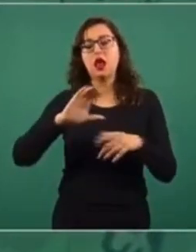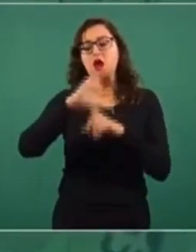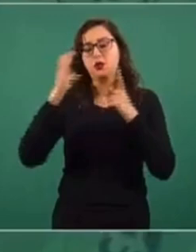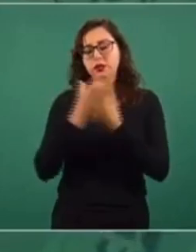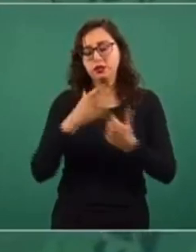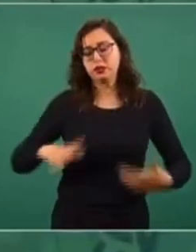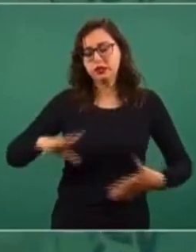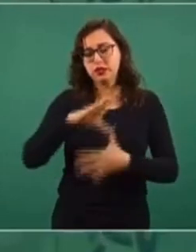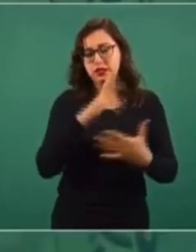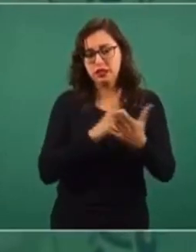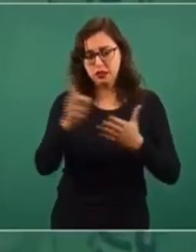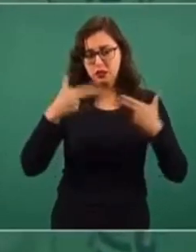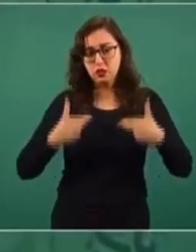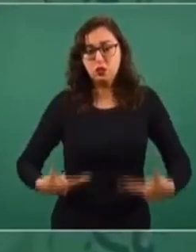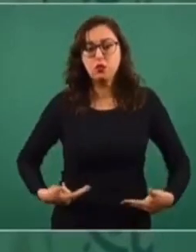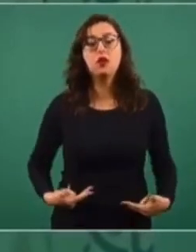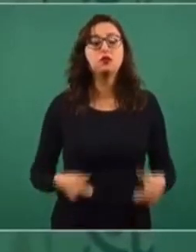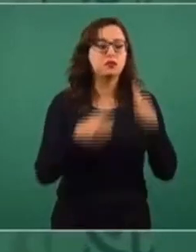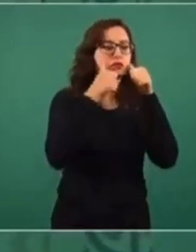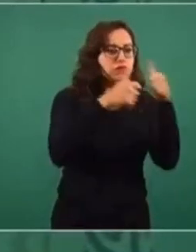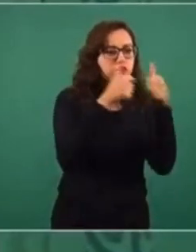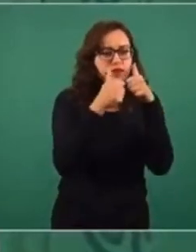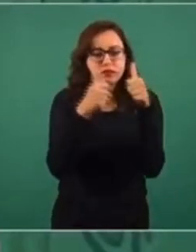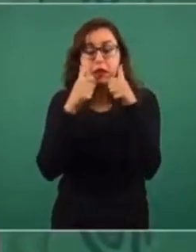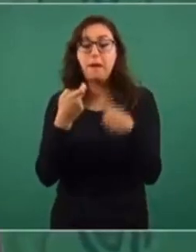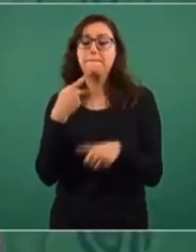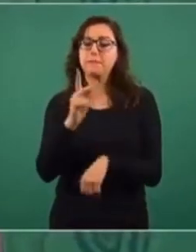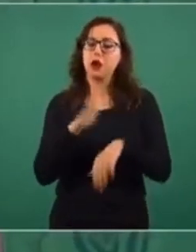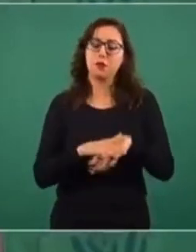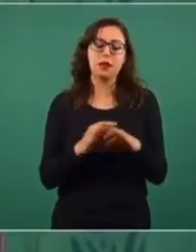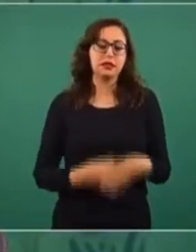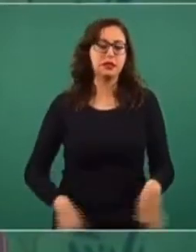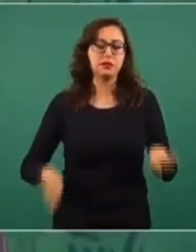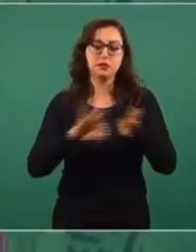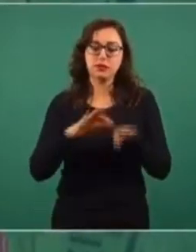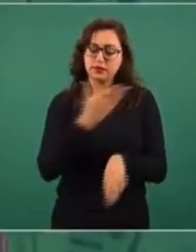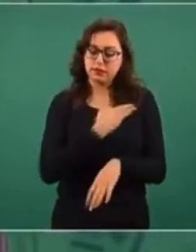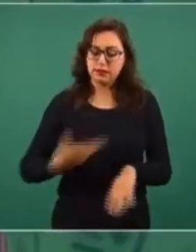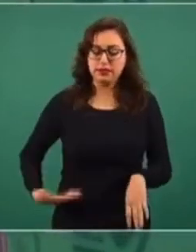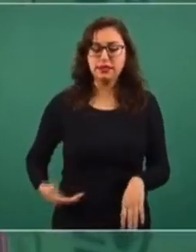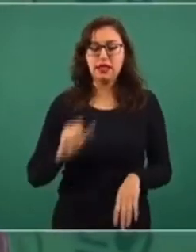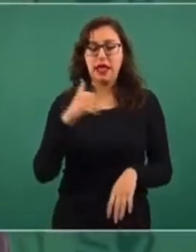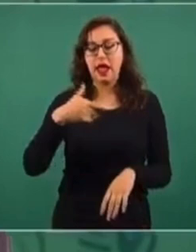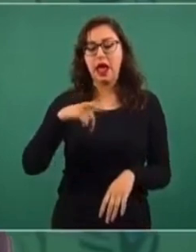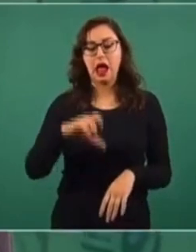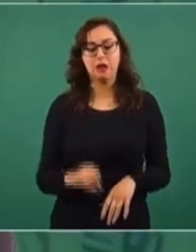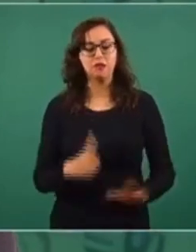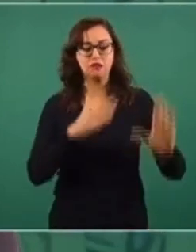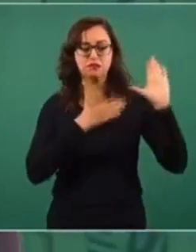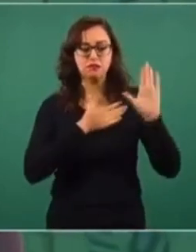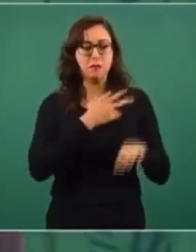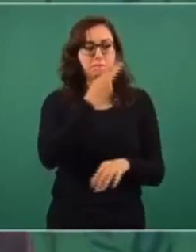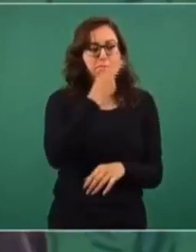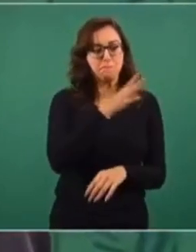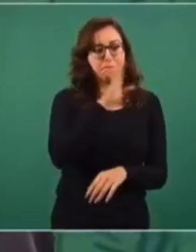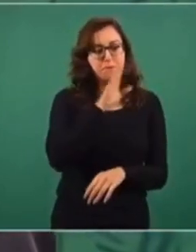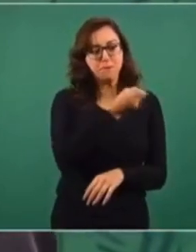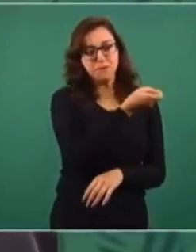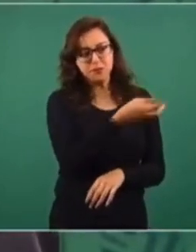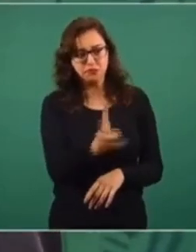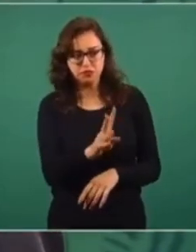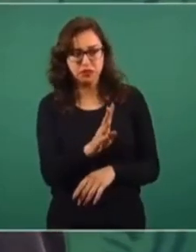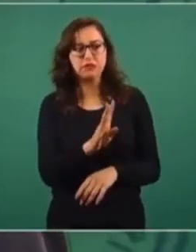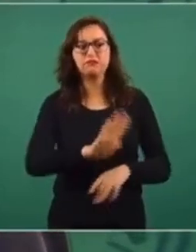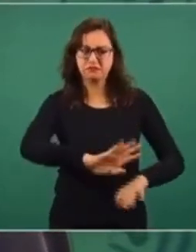particularmente en atención al compromiso que el Presidente de la República ha establecido con los padres y madres de los